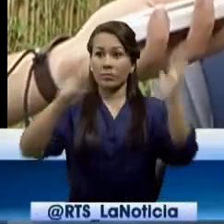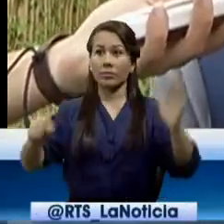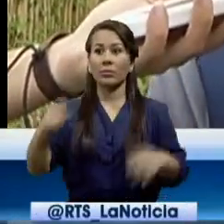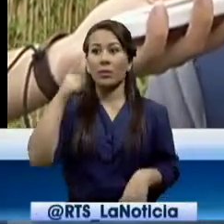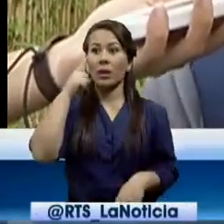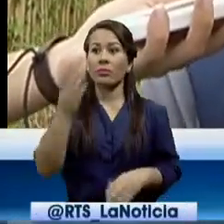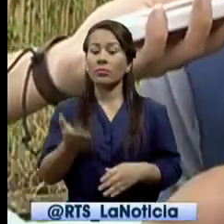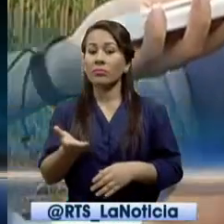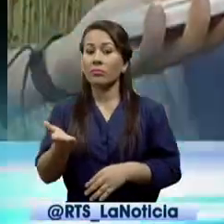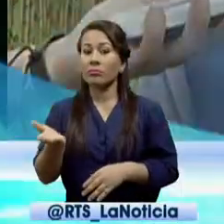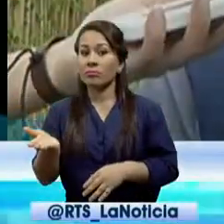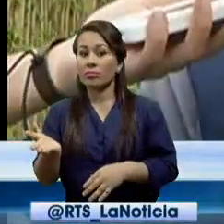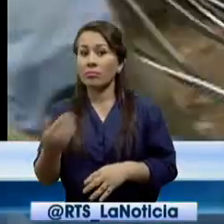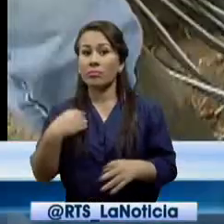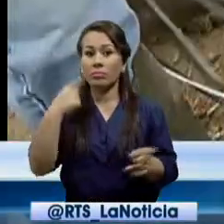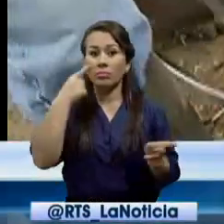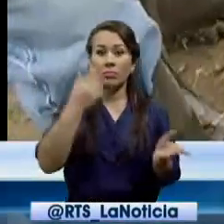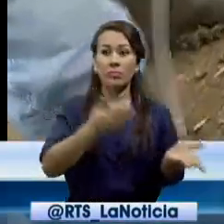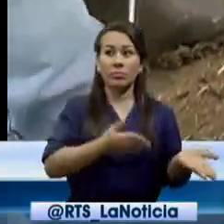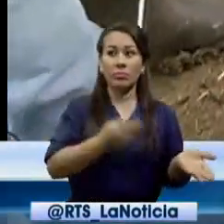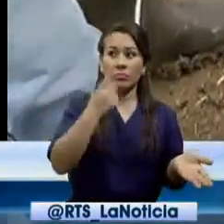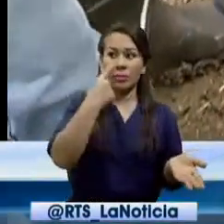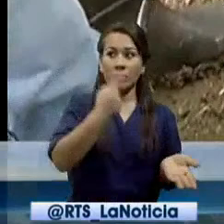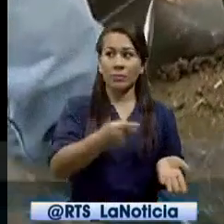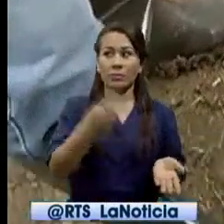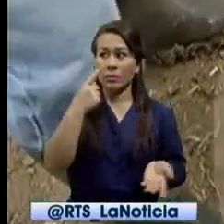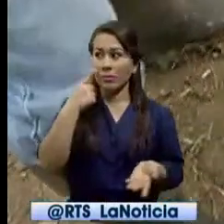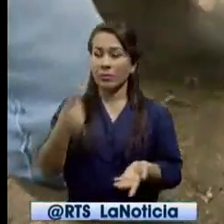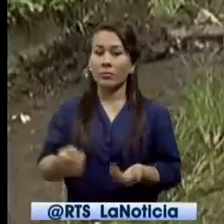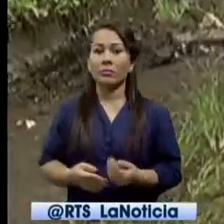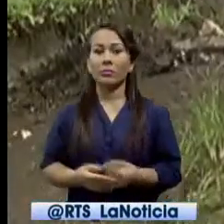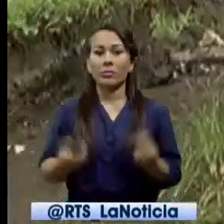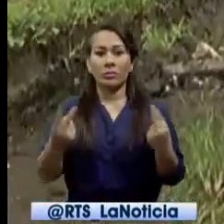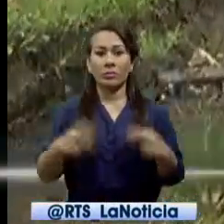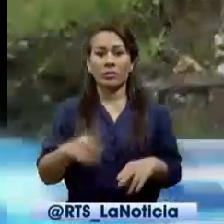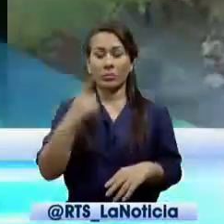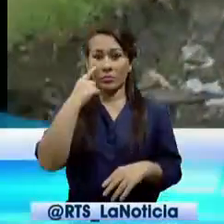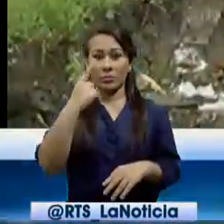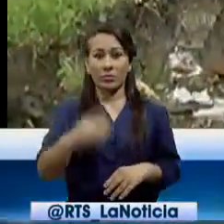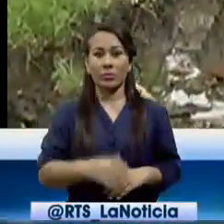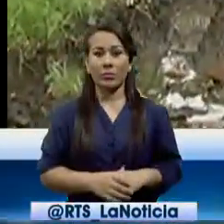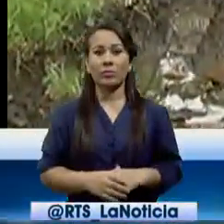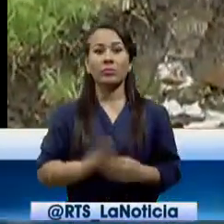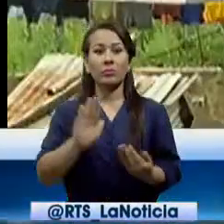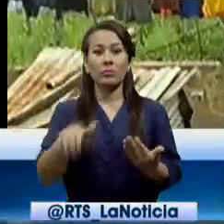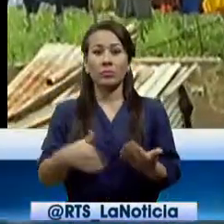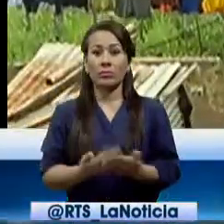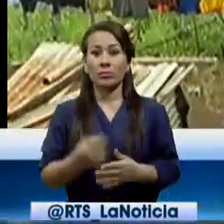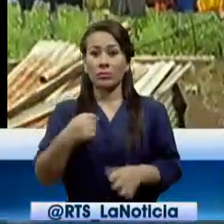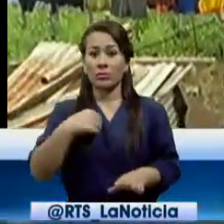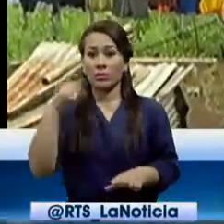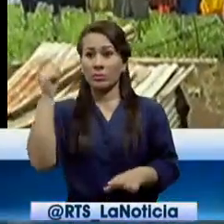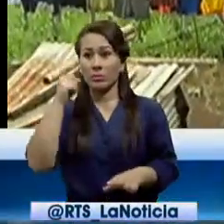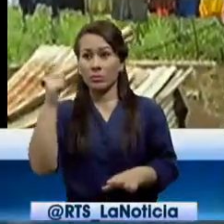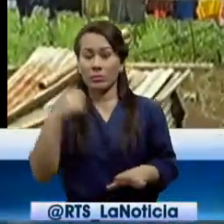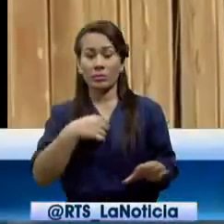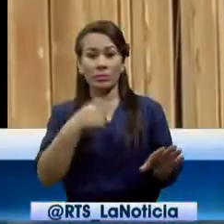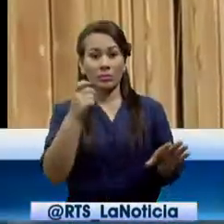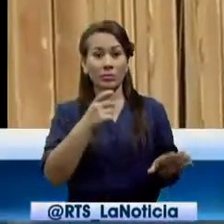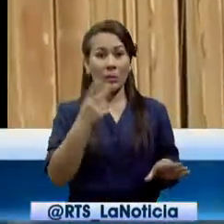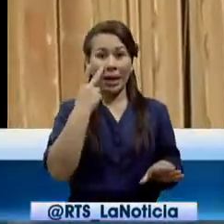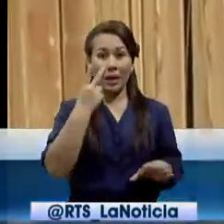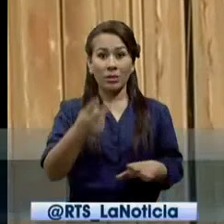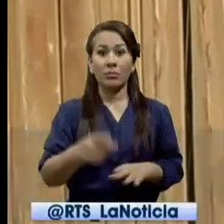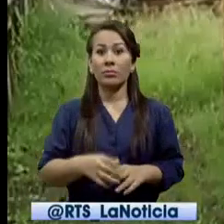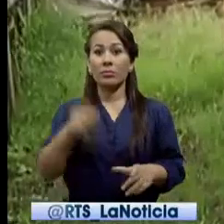aproximadamente un mes, mes y medio. Y nuevamente han sido reincidentes y han vuelto a levantar sus estructuras de manera ilegal.